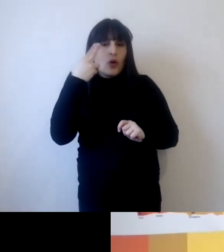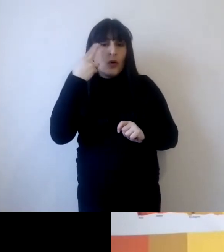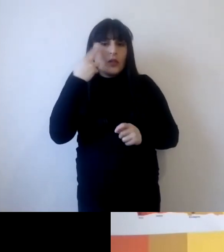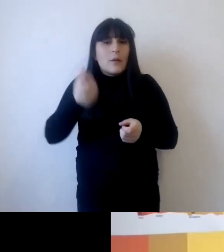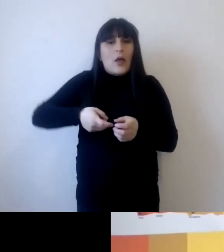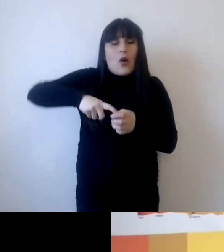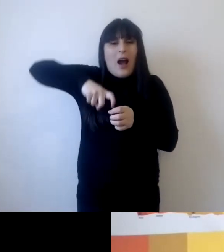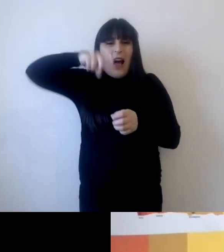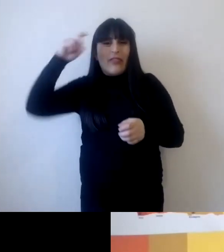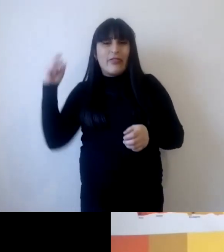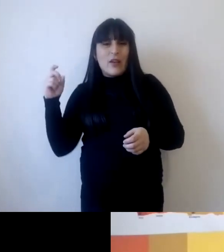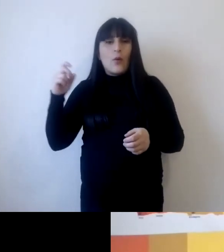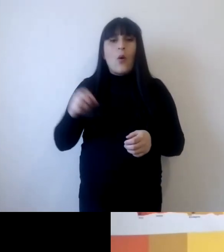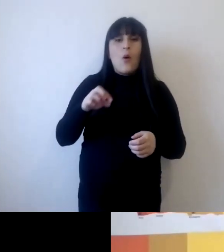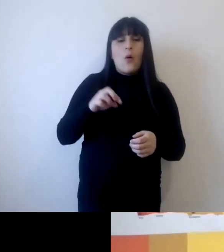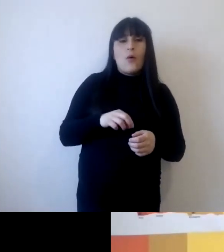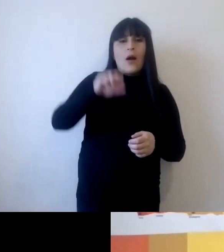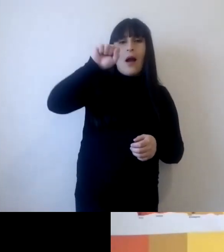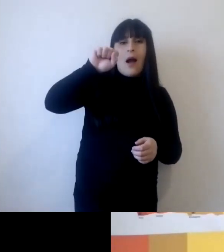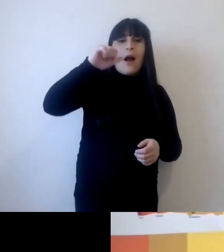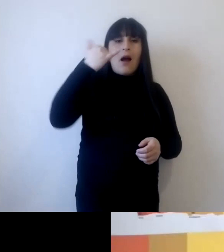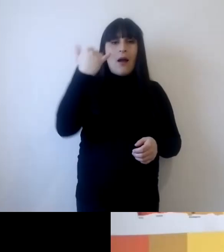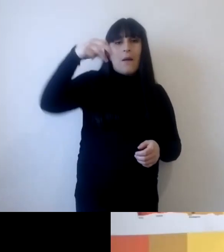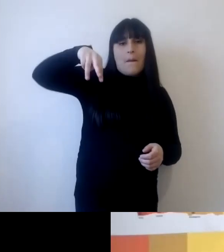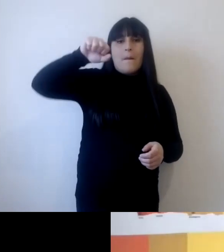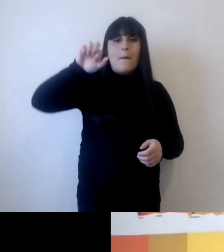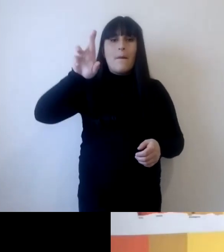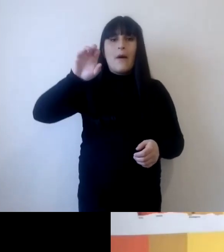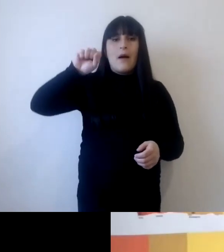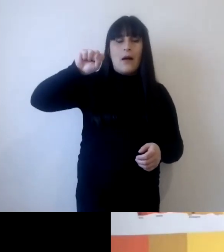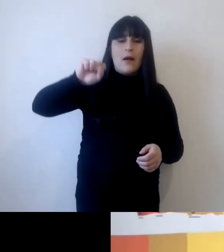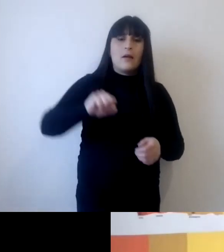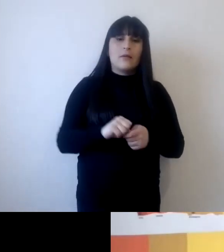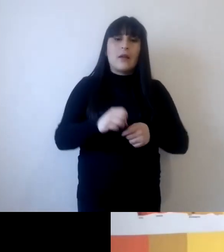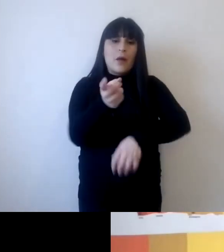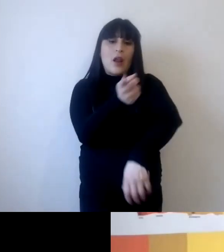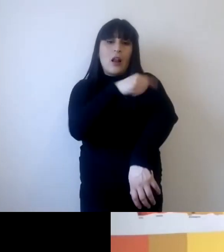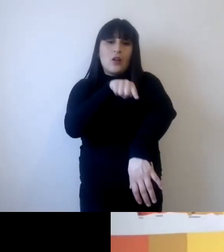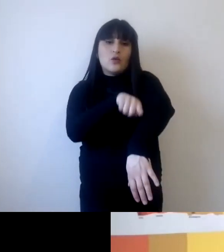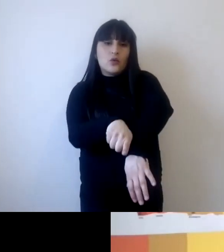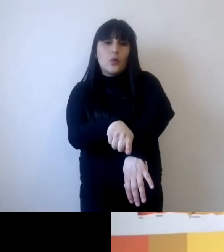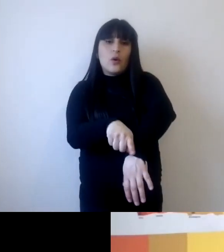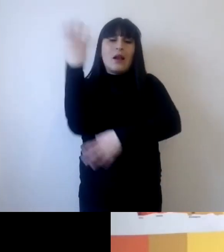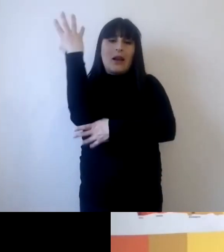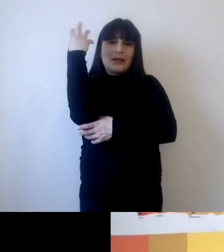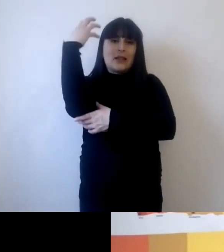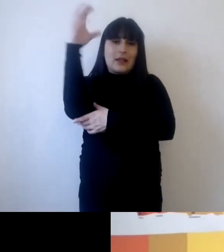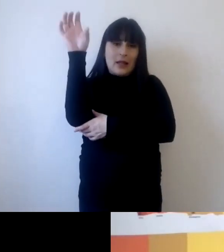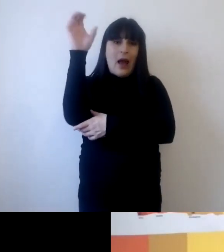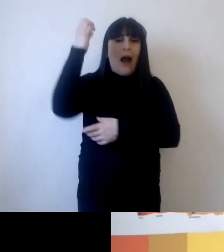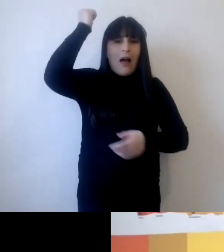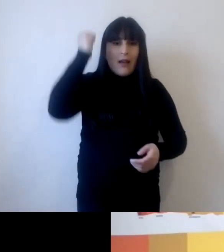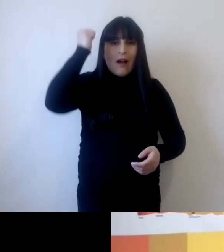Aymara en la región del Maule que está ligeramente hacia el sur Teno Casa Blanca La Serena Atacama Chañaral